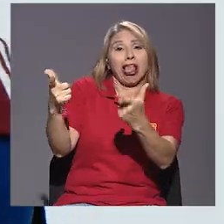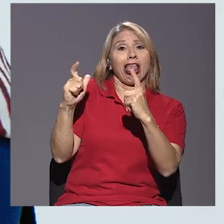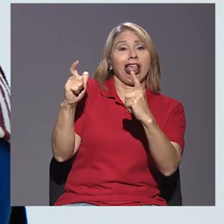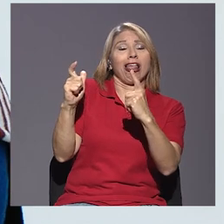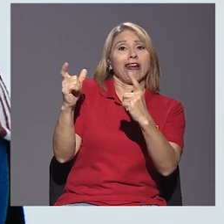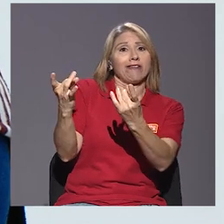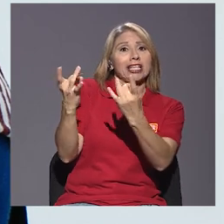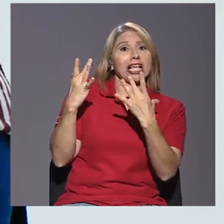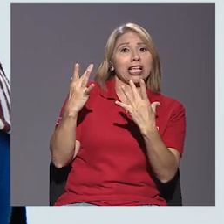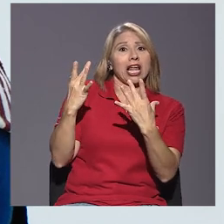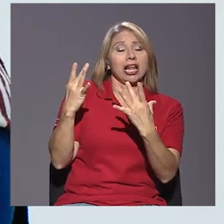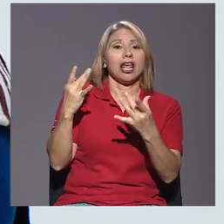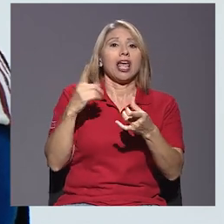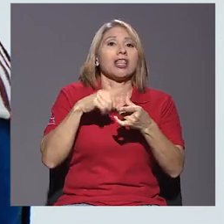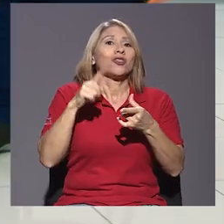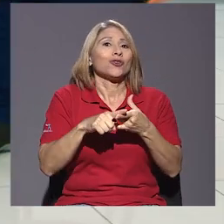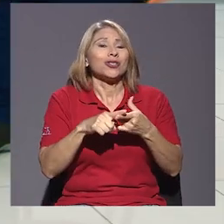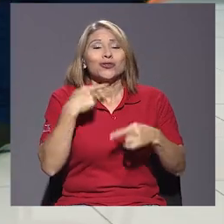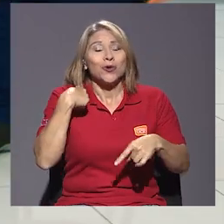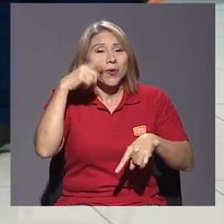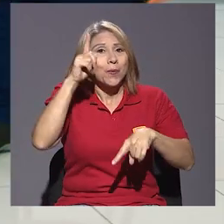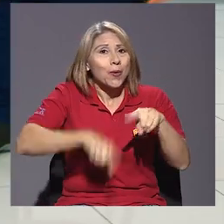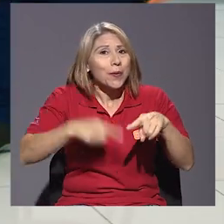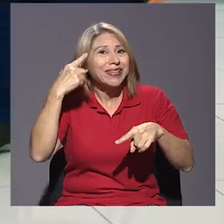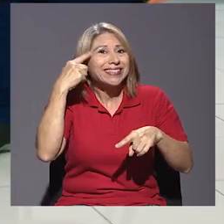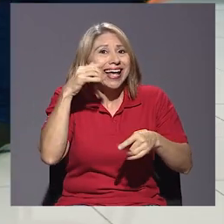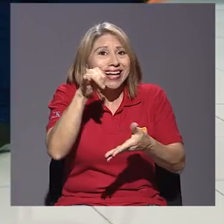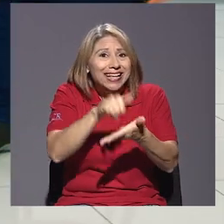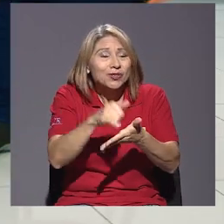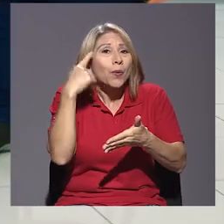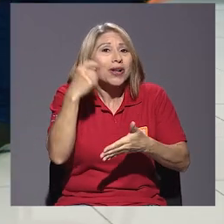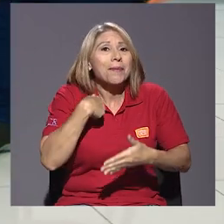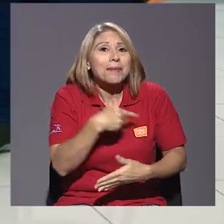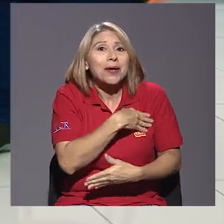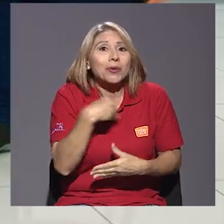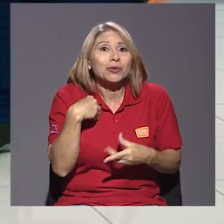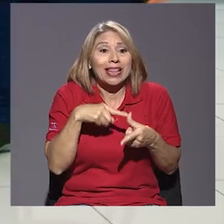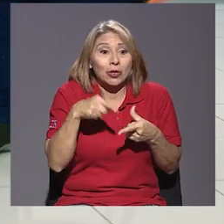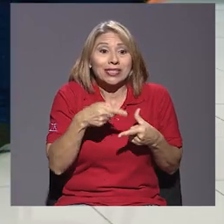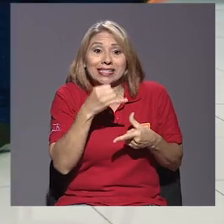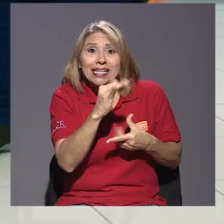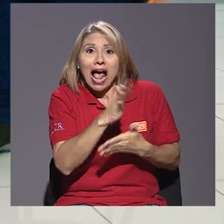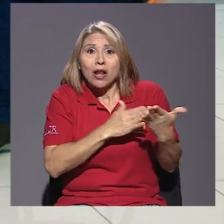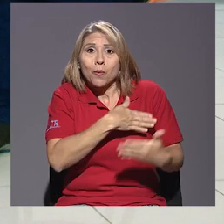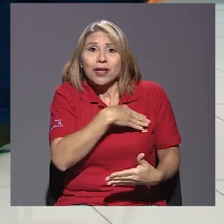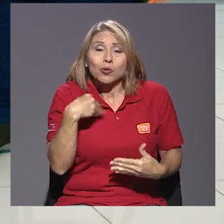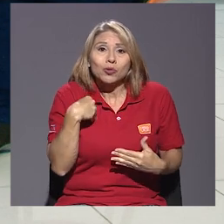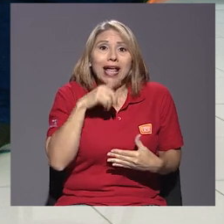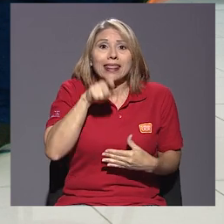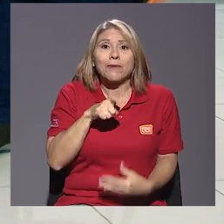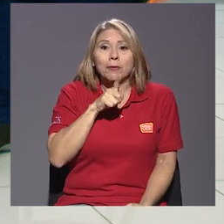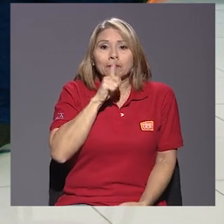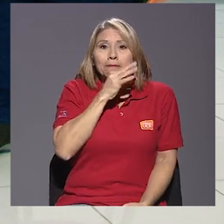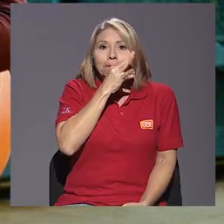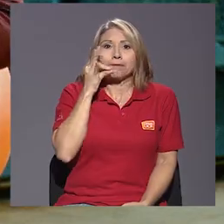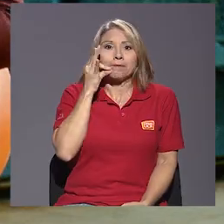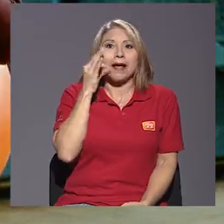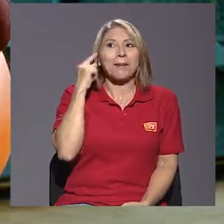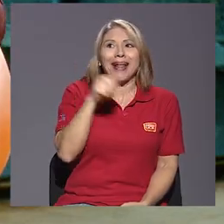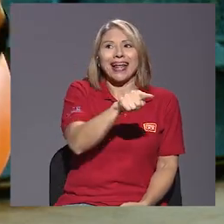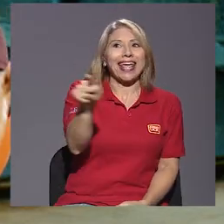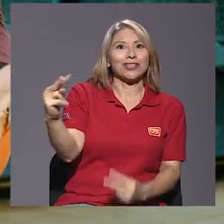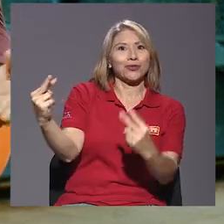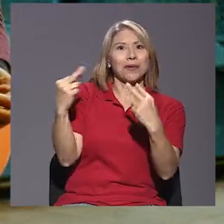no puedo caer en un círculo porque me gusta tal cosa. Entonces tengo que oprimirlo o callarlo para no ser el raro del grupo.